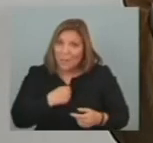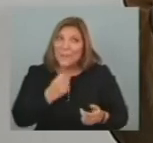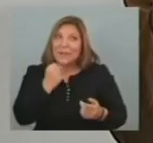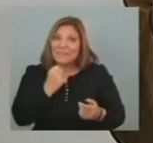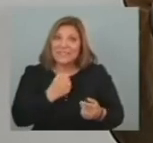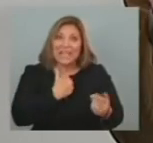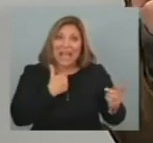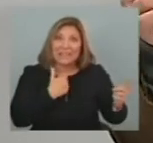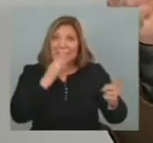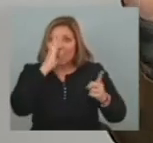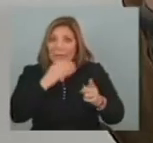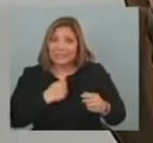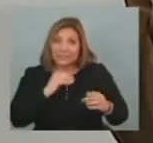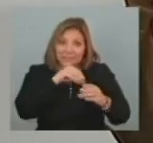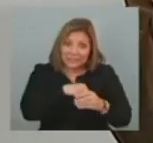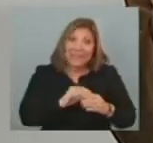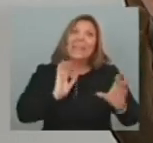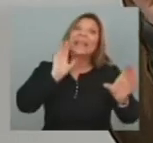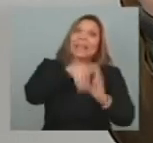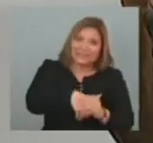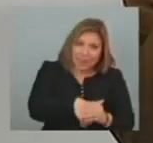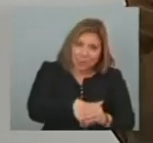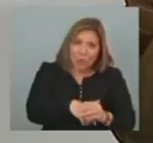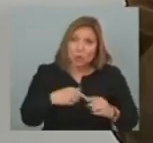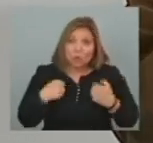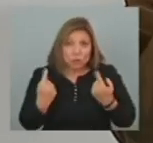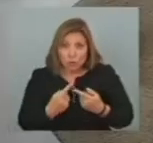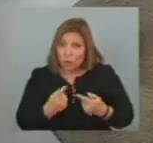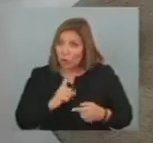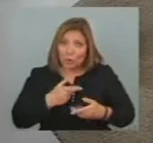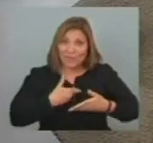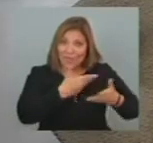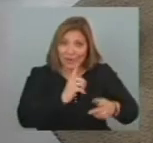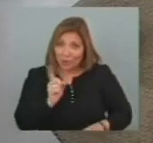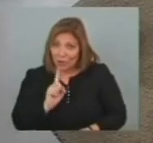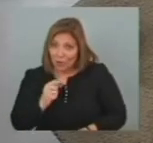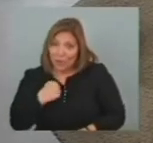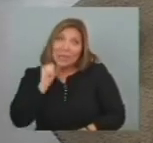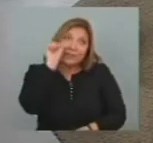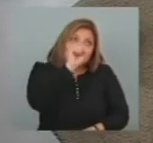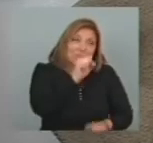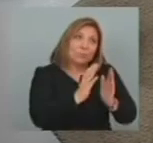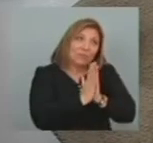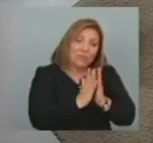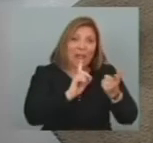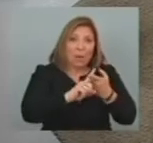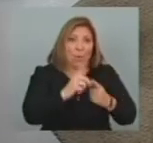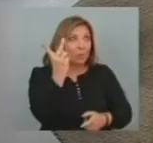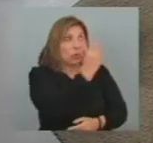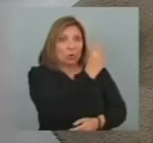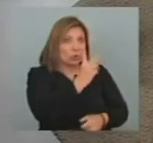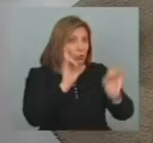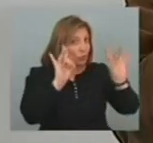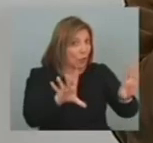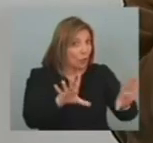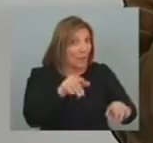teníamos Con Argentina y Brasil Ingresar al Mercosur Fuimos nosotros No nos invitaron Hubo que golpear la puerta Porque ese acuerdo Era entre Argentina y Brasil Y ahí